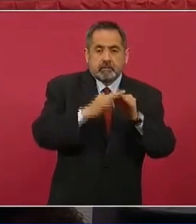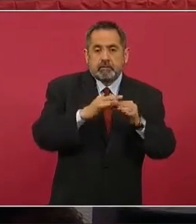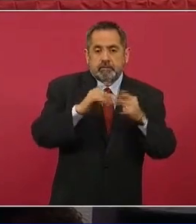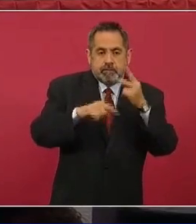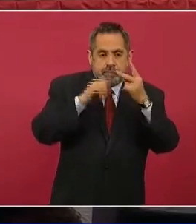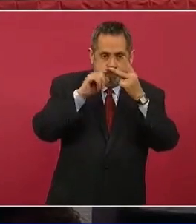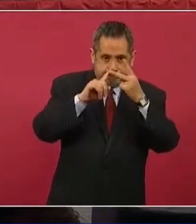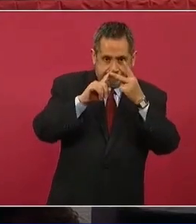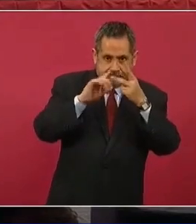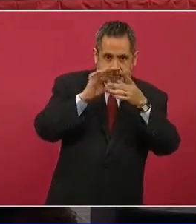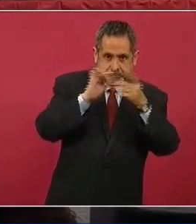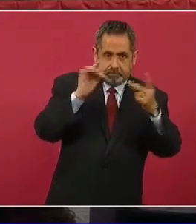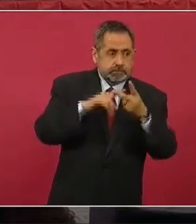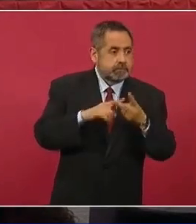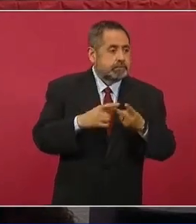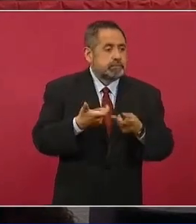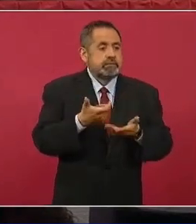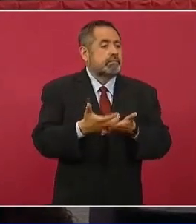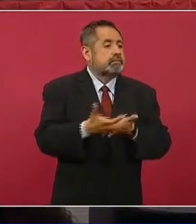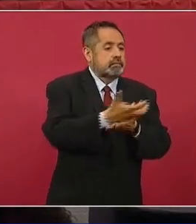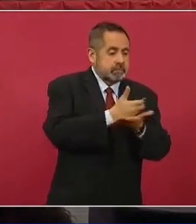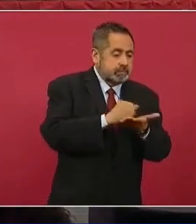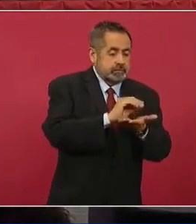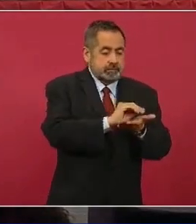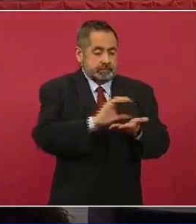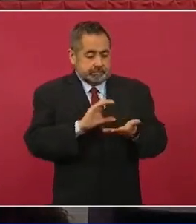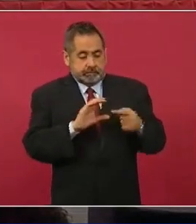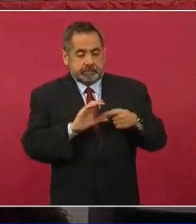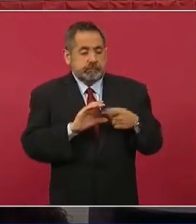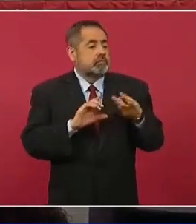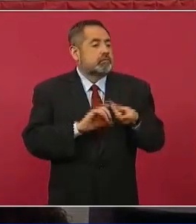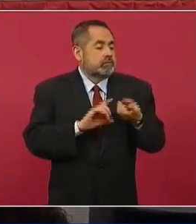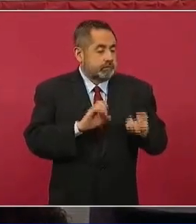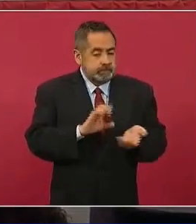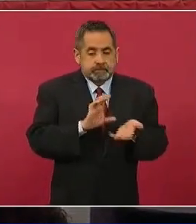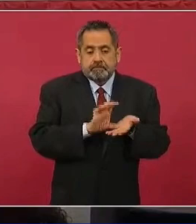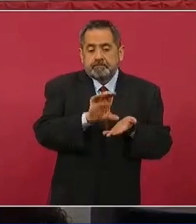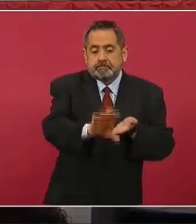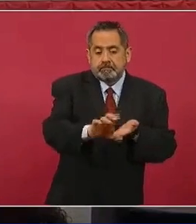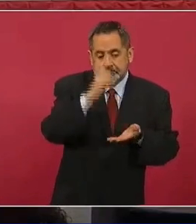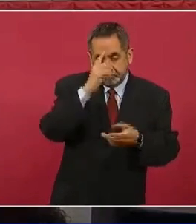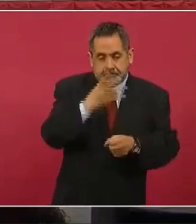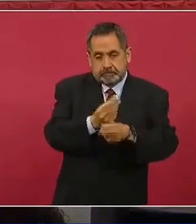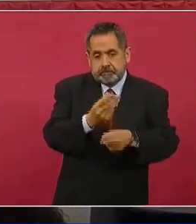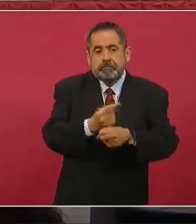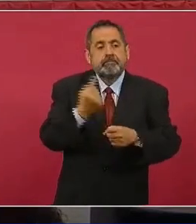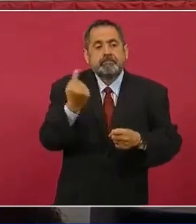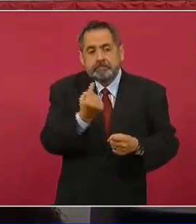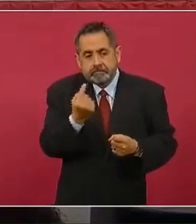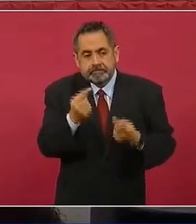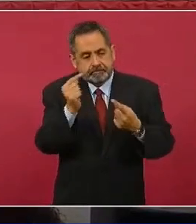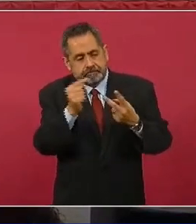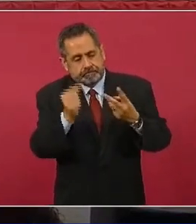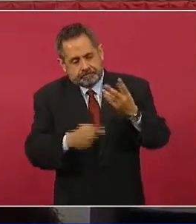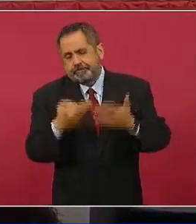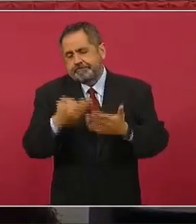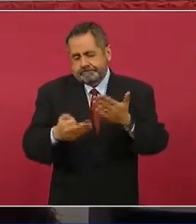resolver el ingreso de los recursos, el destino de los fondos. Entonces,